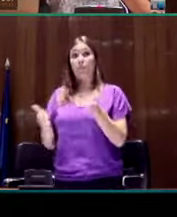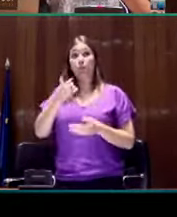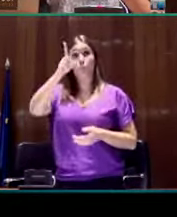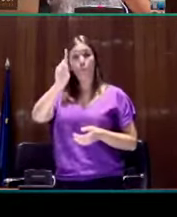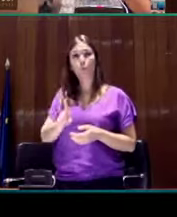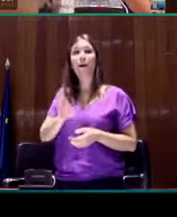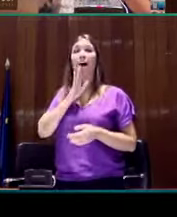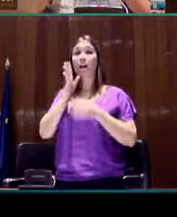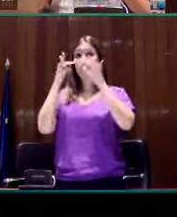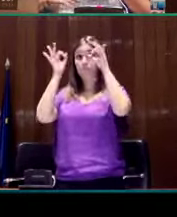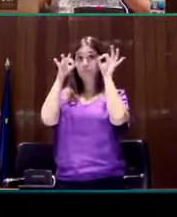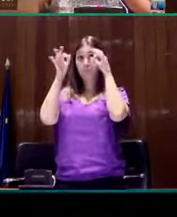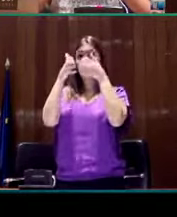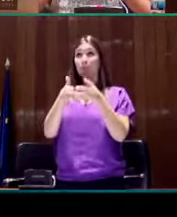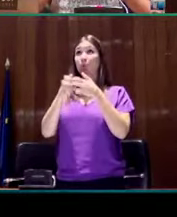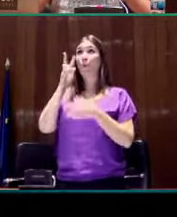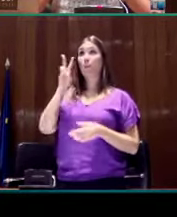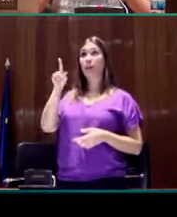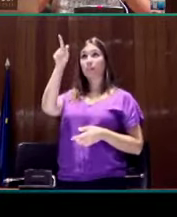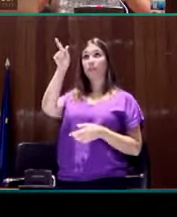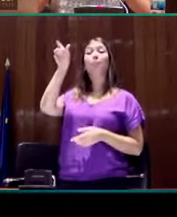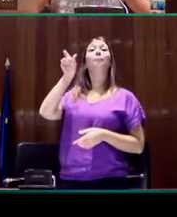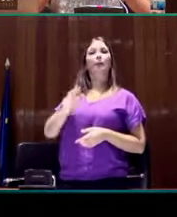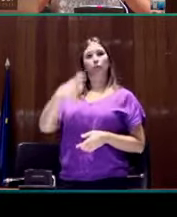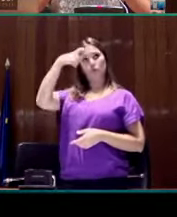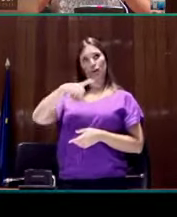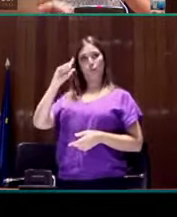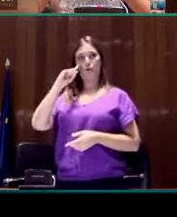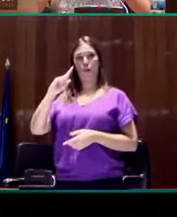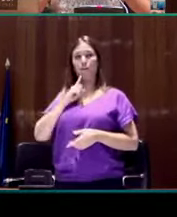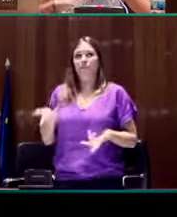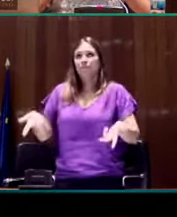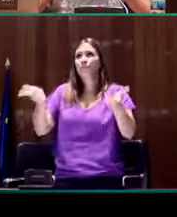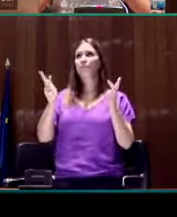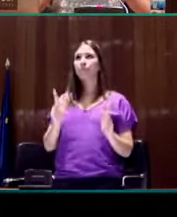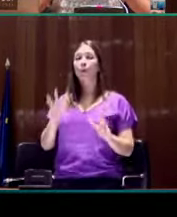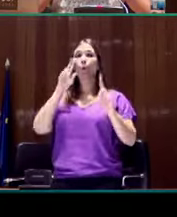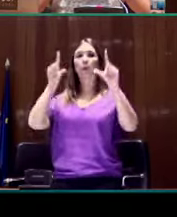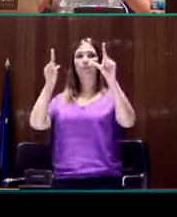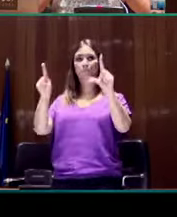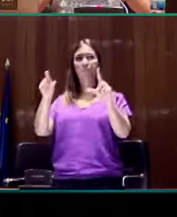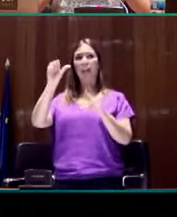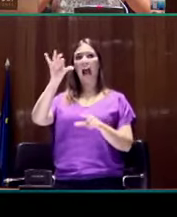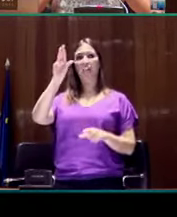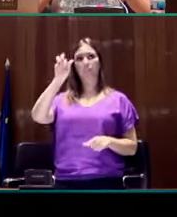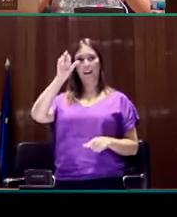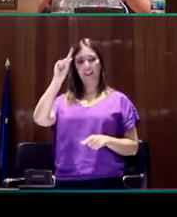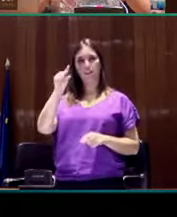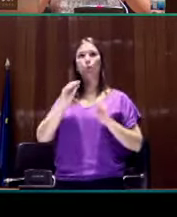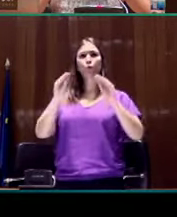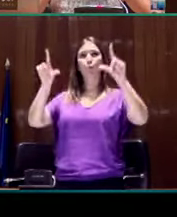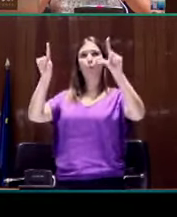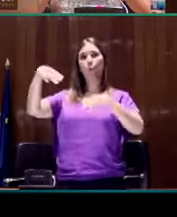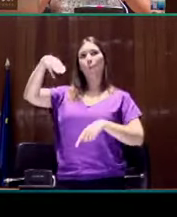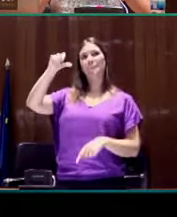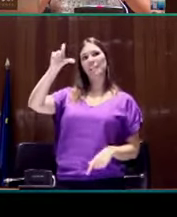con el eye tracker, aquí podemos ver a una persona sorda analizando la obra de abstracción, en este caso era un cuadro de millares,